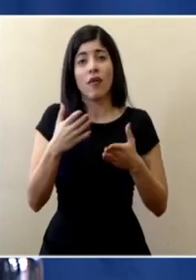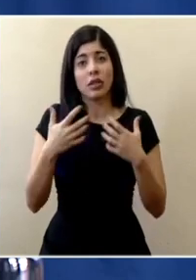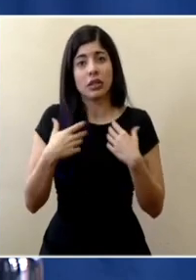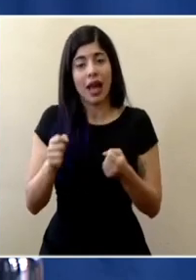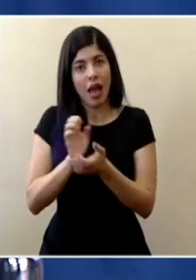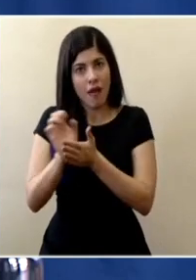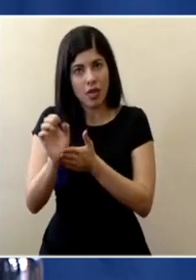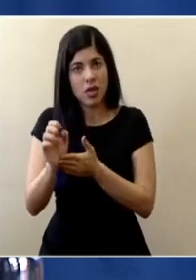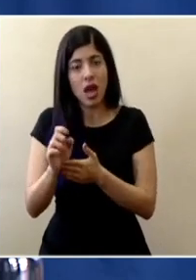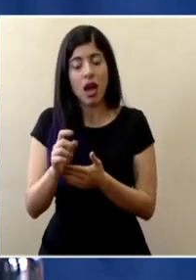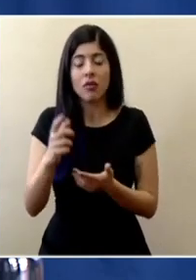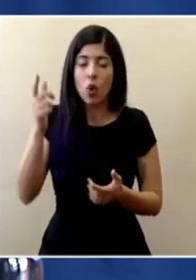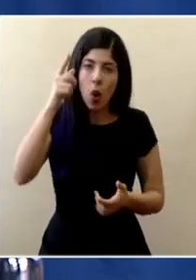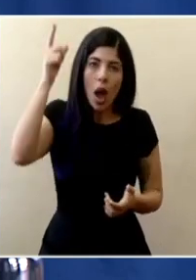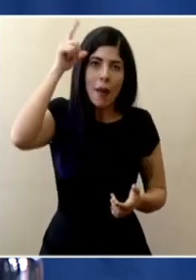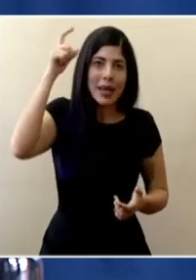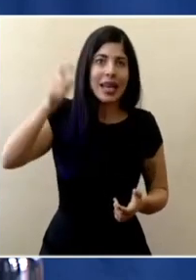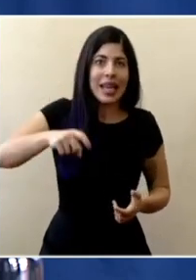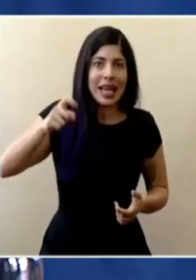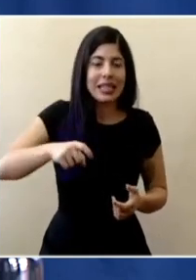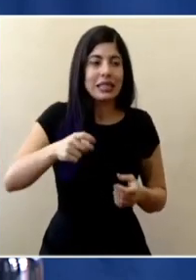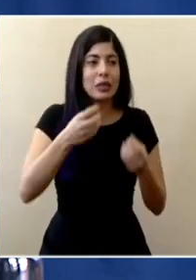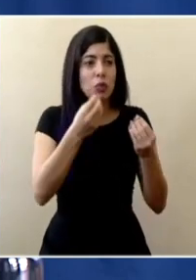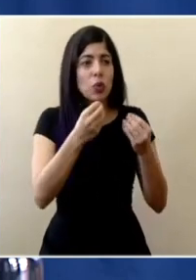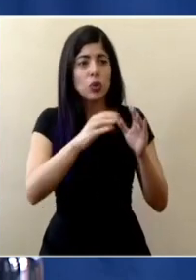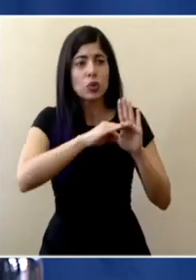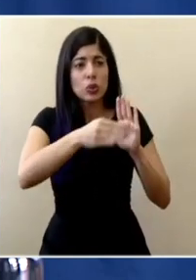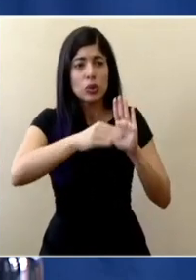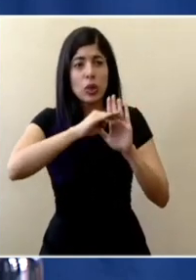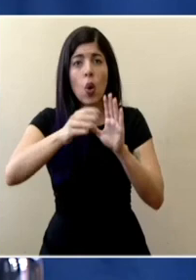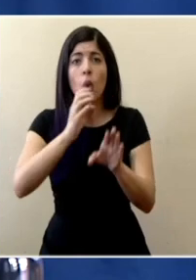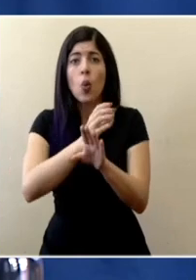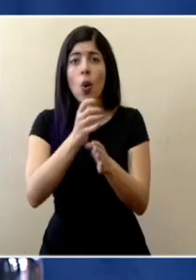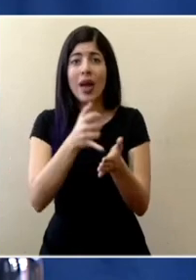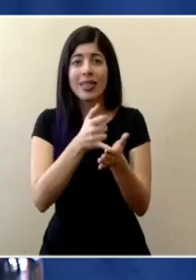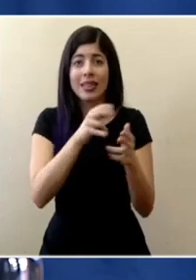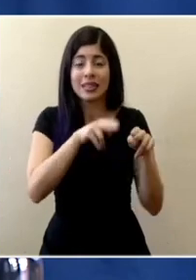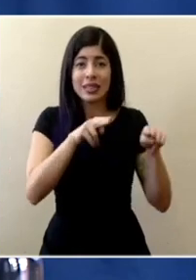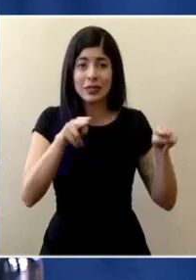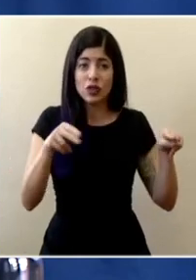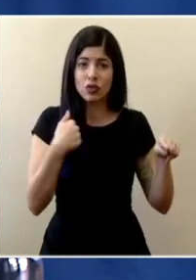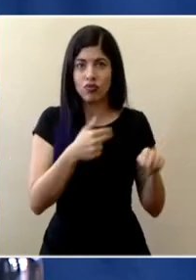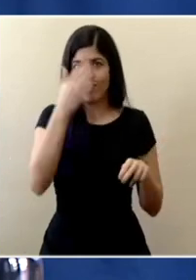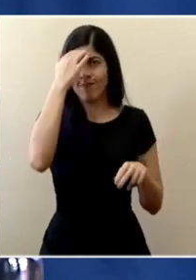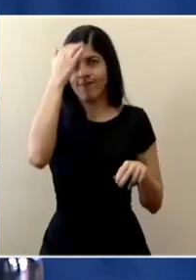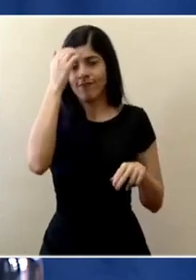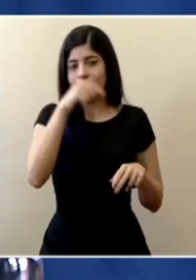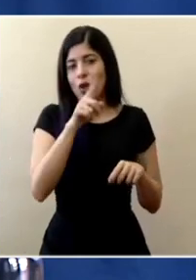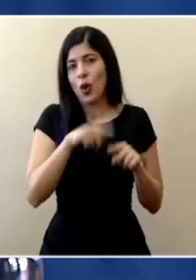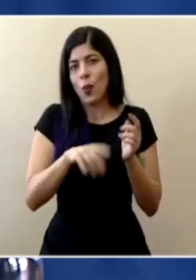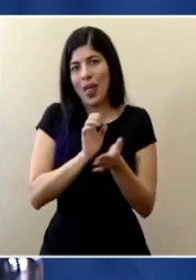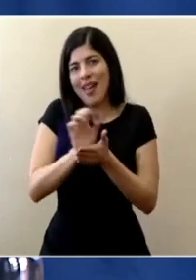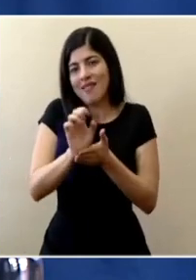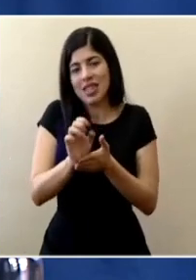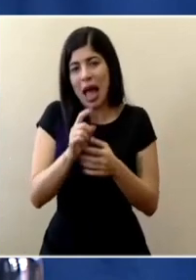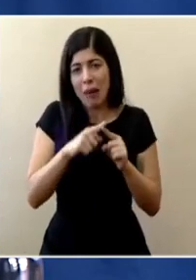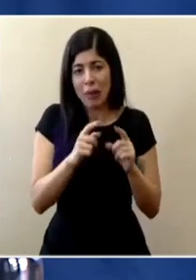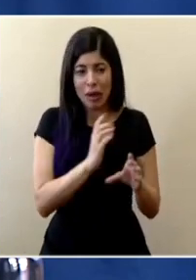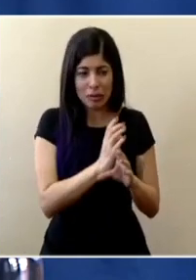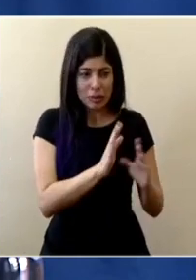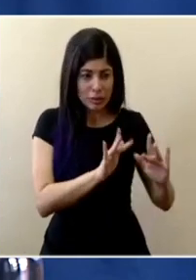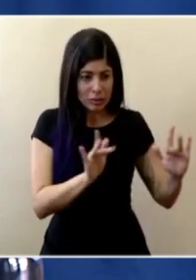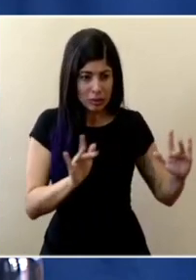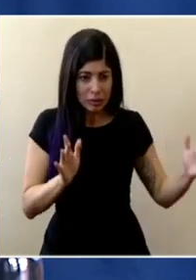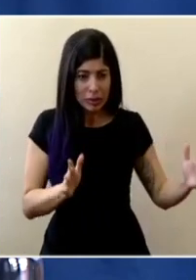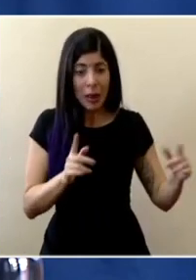requerir muchas de las capacidades de unidades de cuidados intensivos y eso estamos conscientes o sea eso no podemos evitarlo pero lo que ocupamos